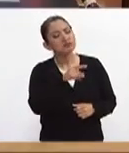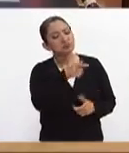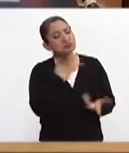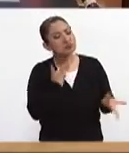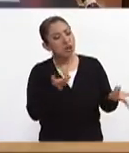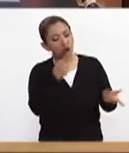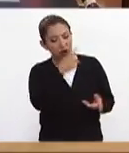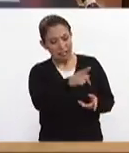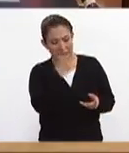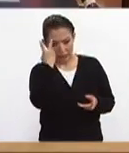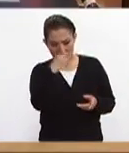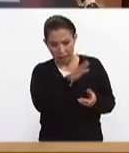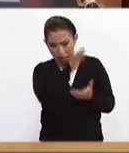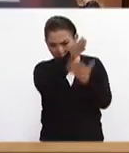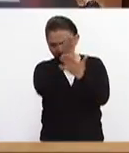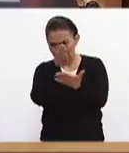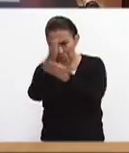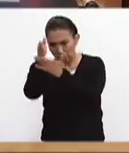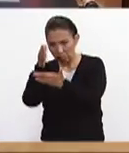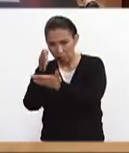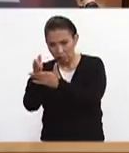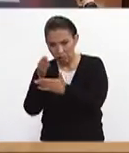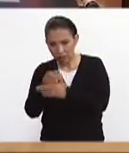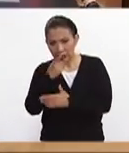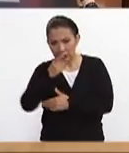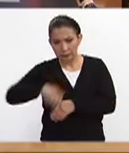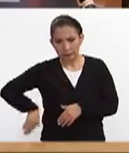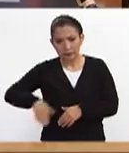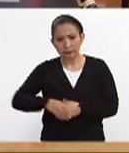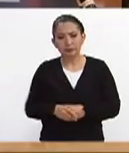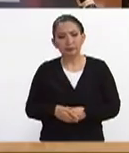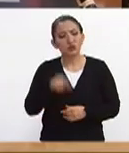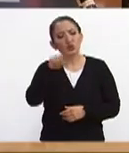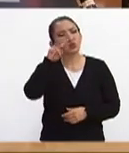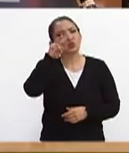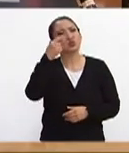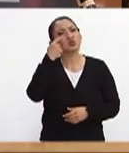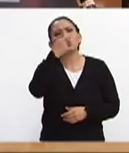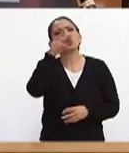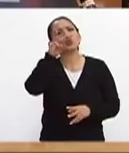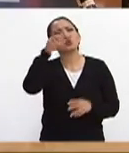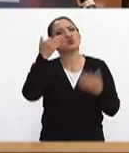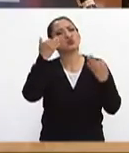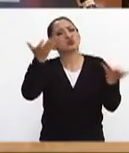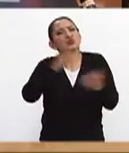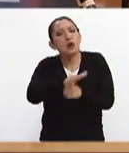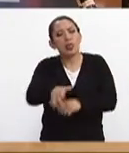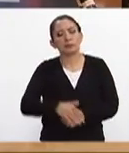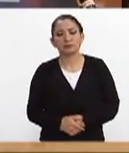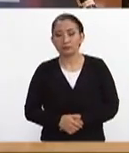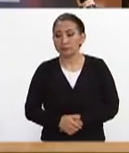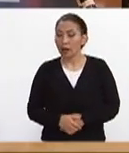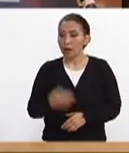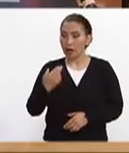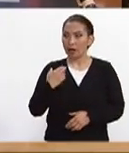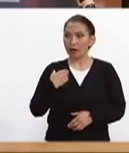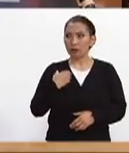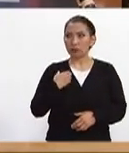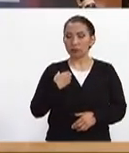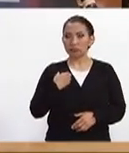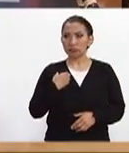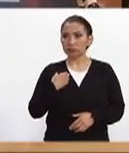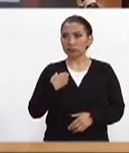acuerdo con este recorrido que han hecho me platicabas ¿qué han visto? hemos visto bueno